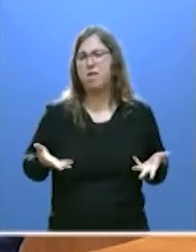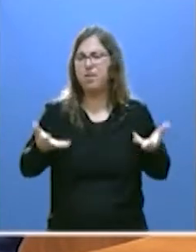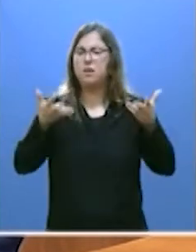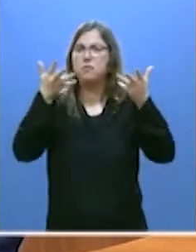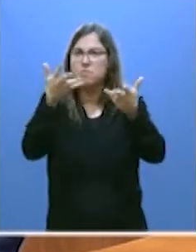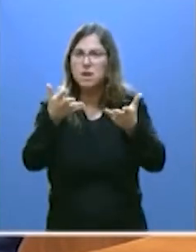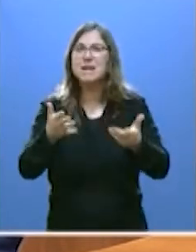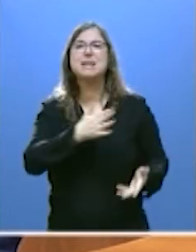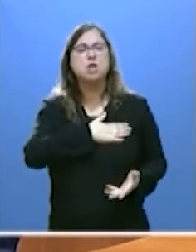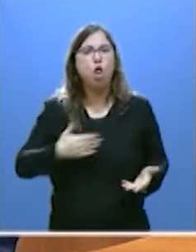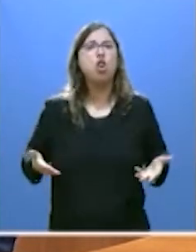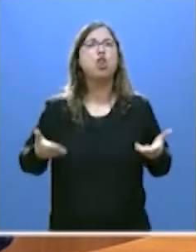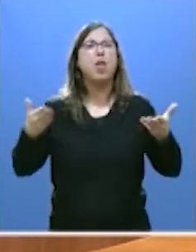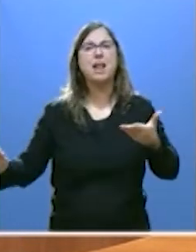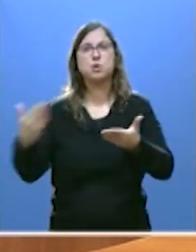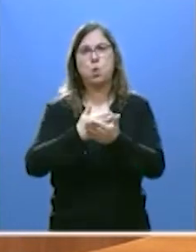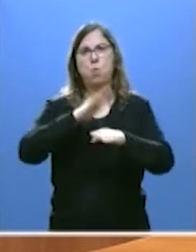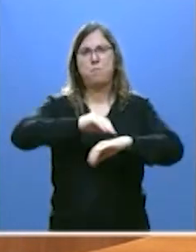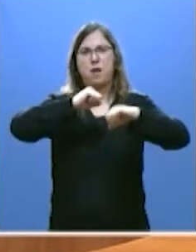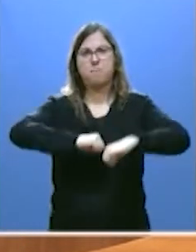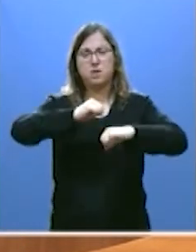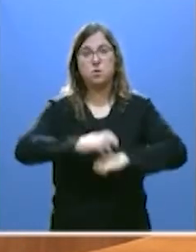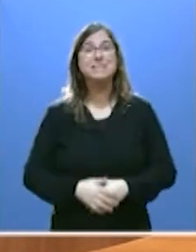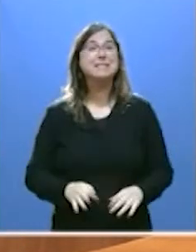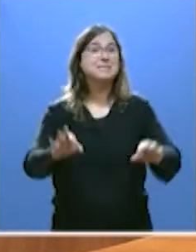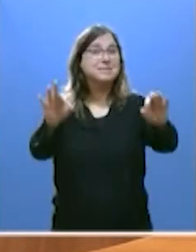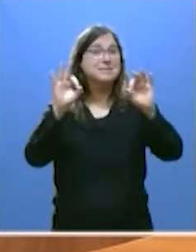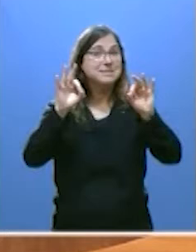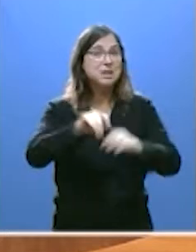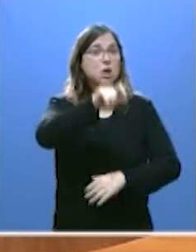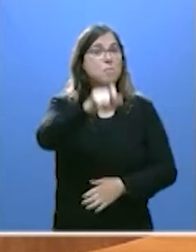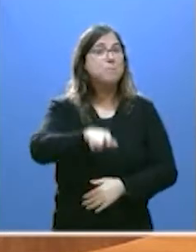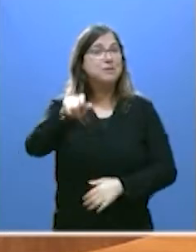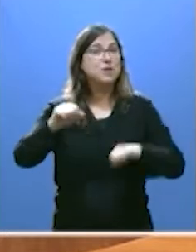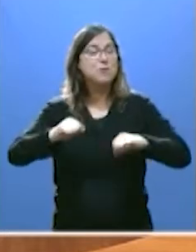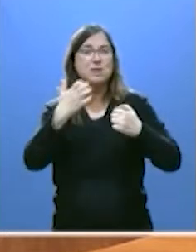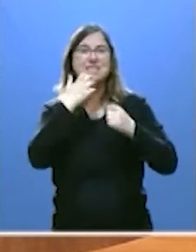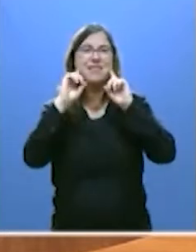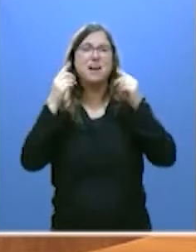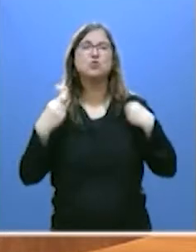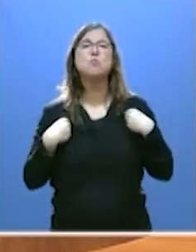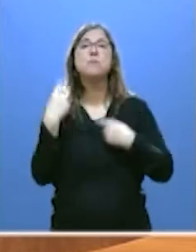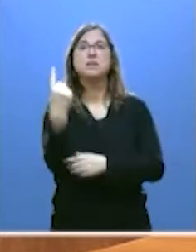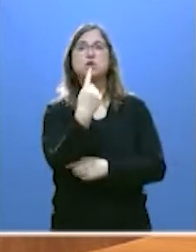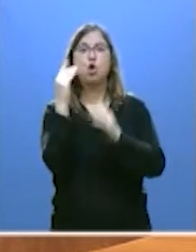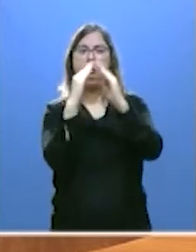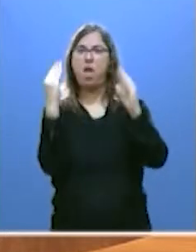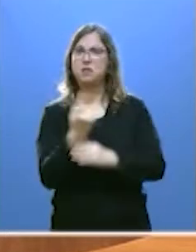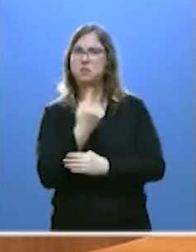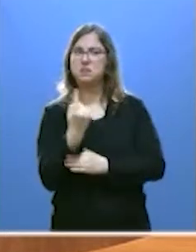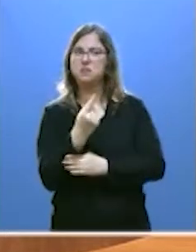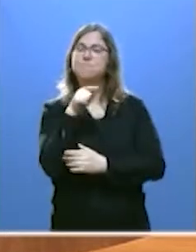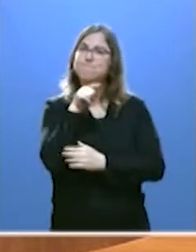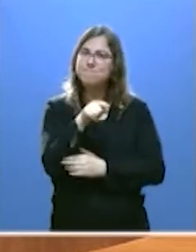vamos a dar todo. Y en especial a esas personas mayores que viven solas. Vamos a intensificar